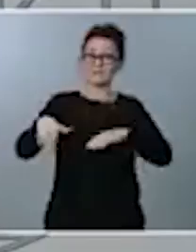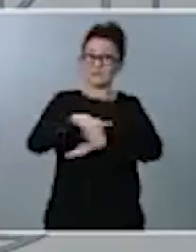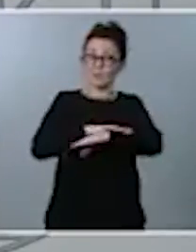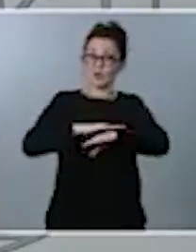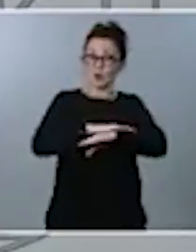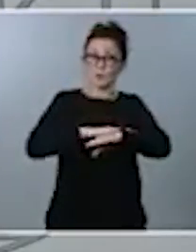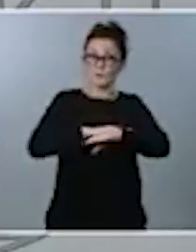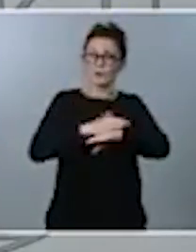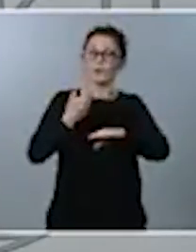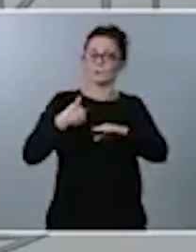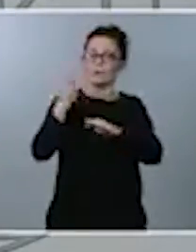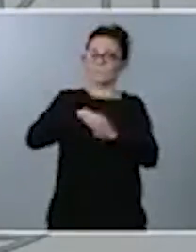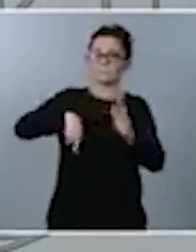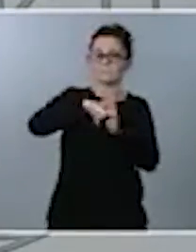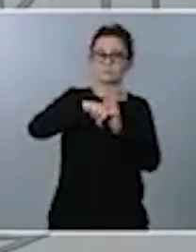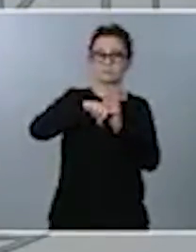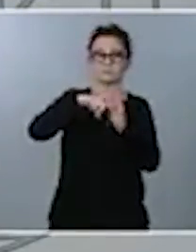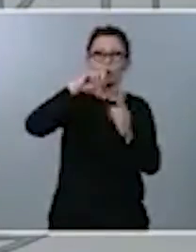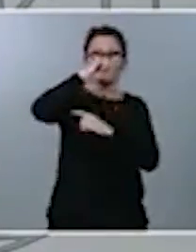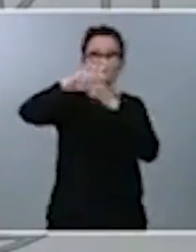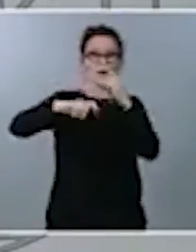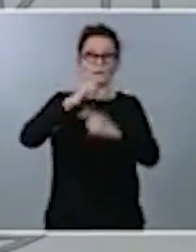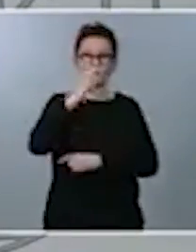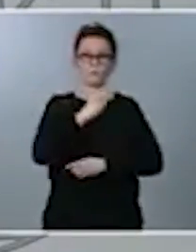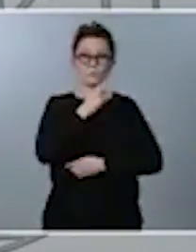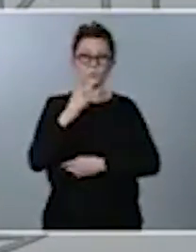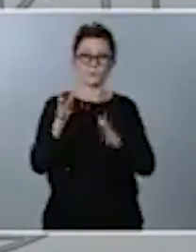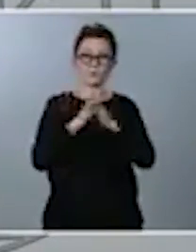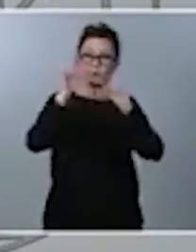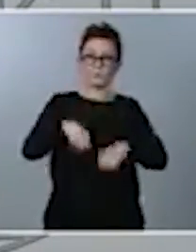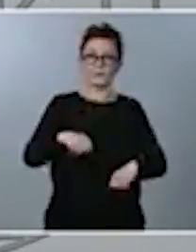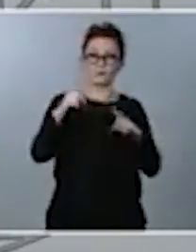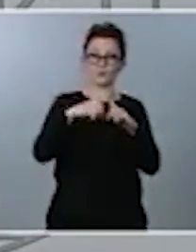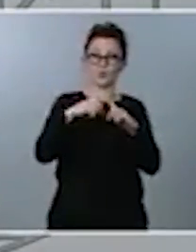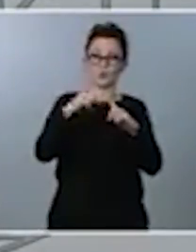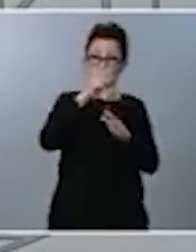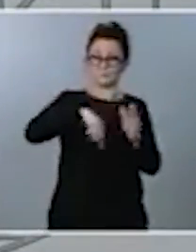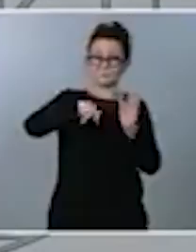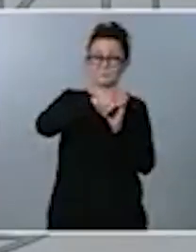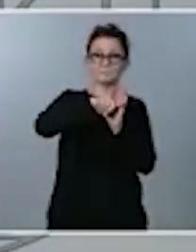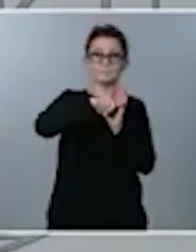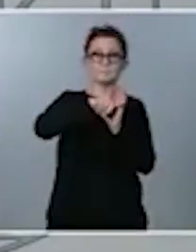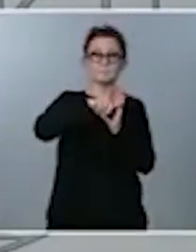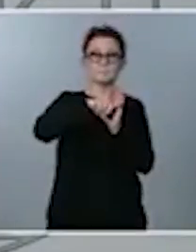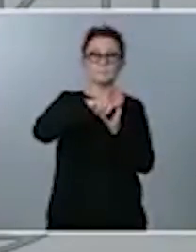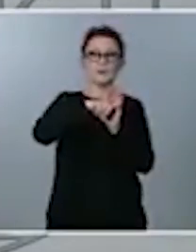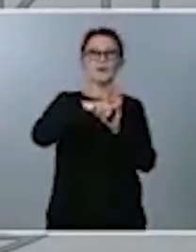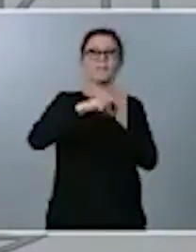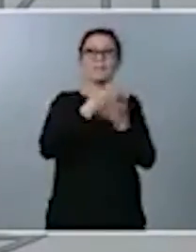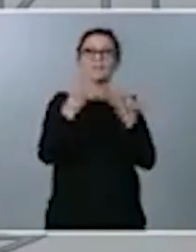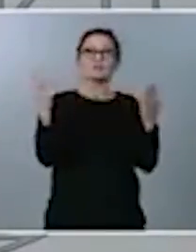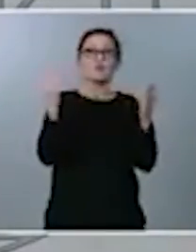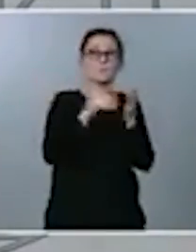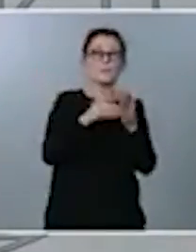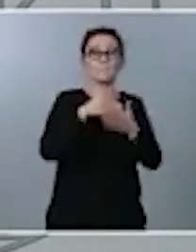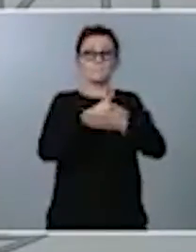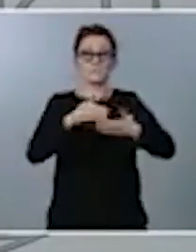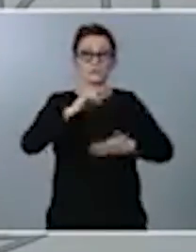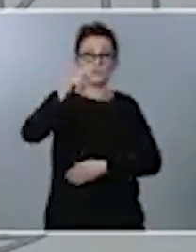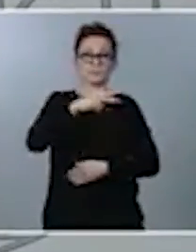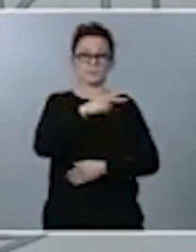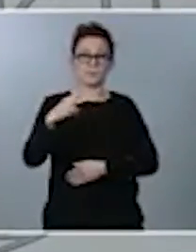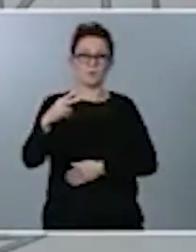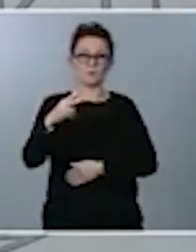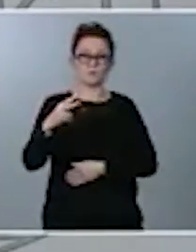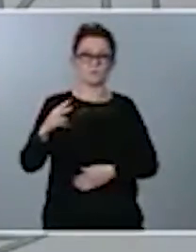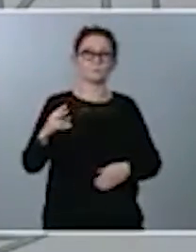primera anualidad de los compromisos en el pacto de Toledo con esa transferencia por más de 18.000 millones de euros que va a recibir la propia